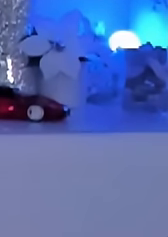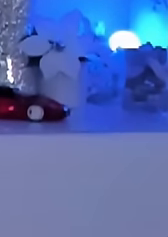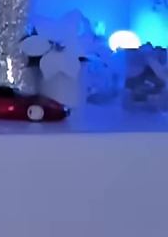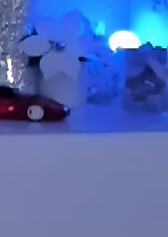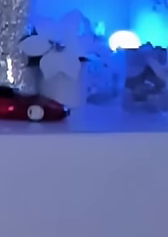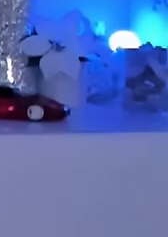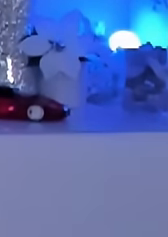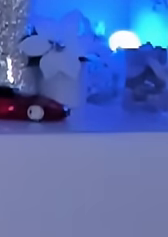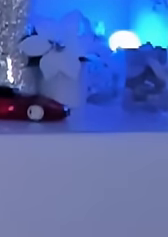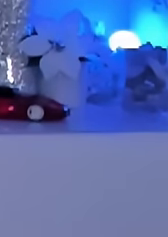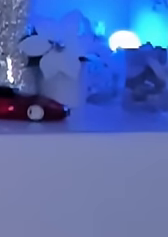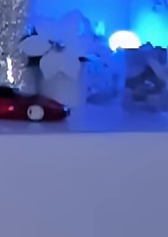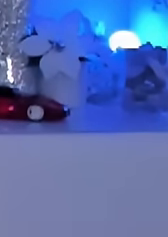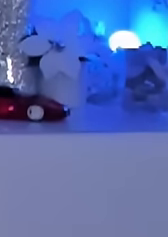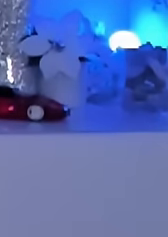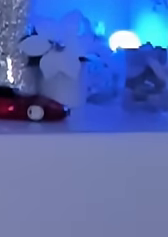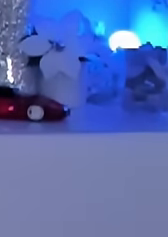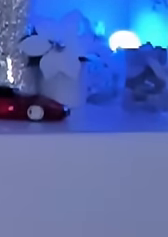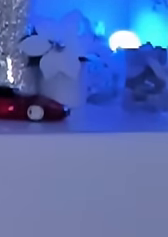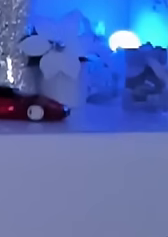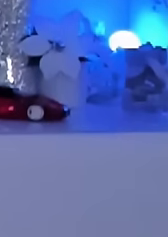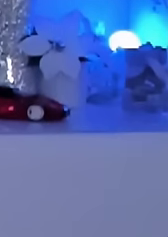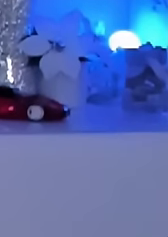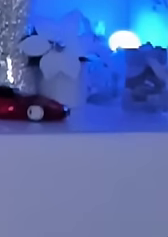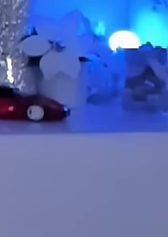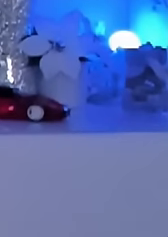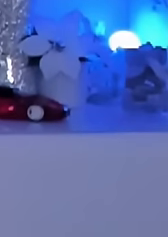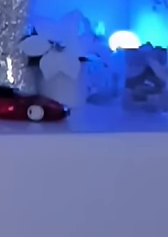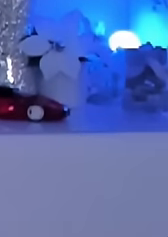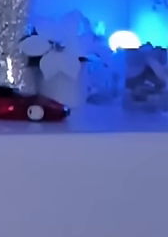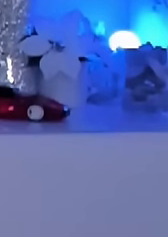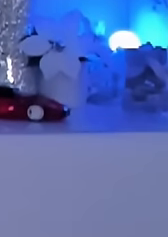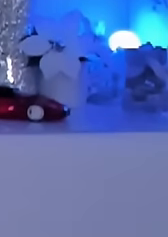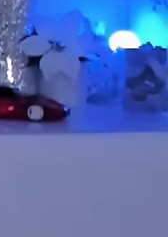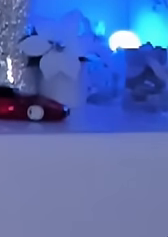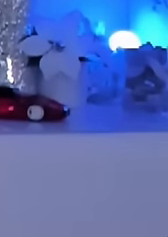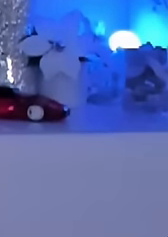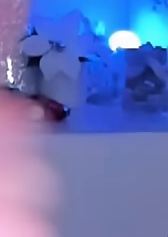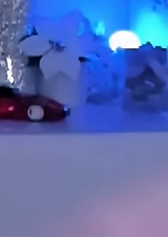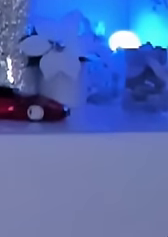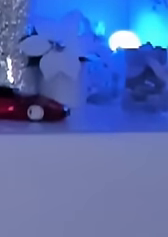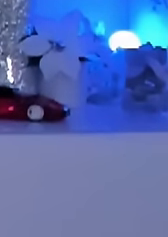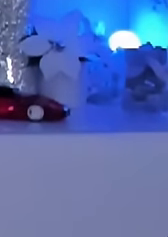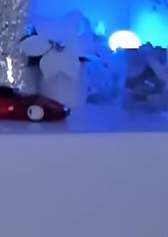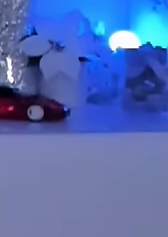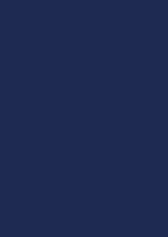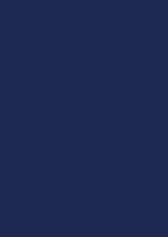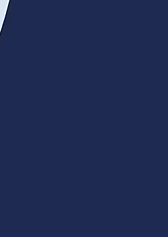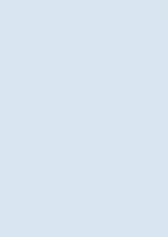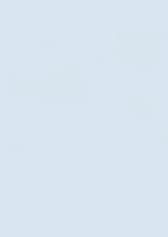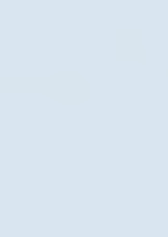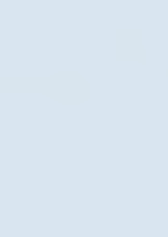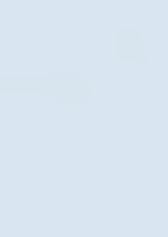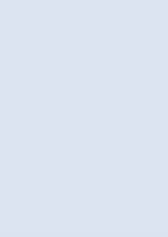batalla. Quédate conmigo en el vídeo de hoy porque vamos a ver todo lo que ha ocurrido y sigue ocurriendo porque lo estamos siguiendo en directo. Venga, vamos allá.